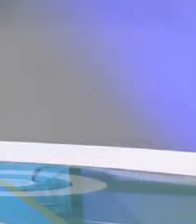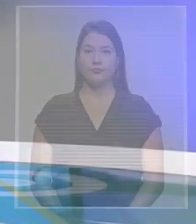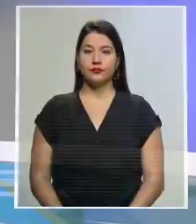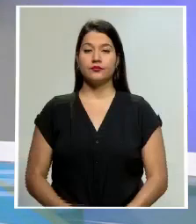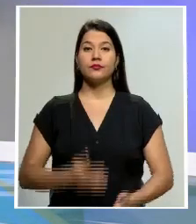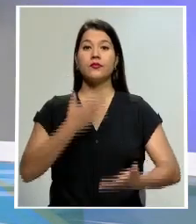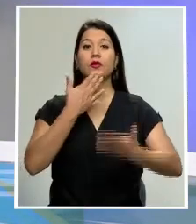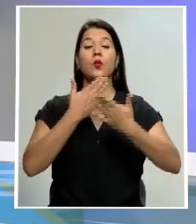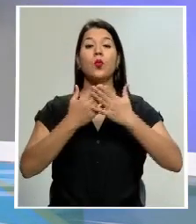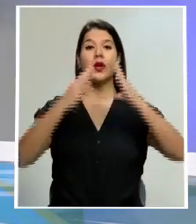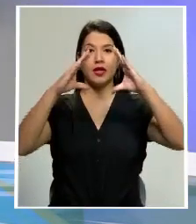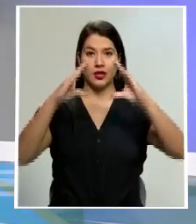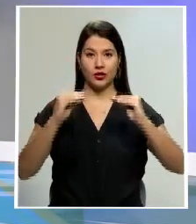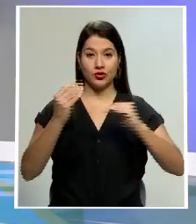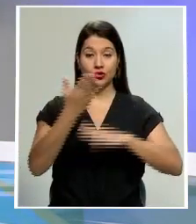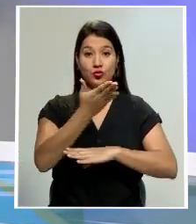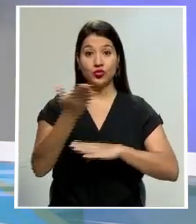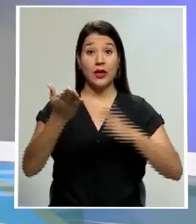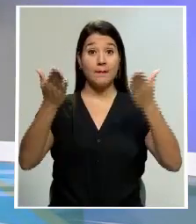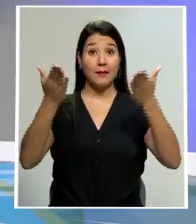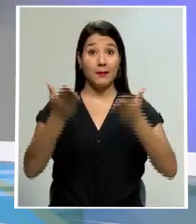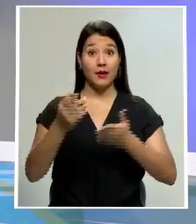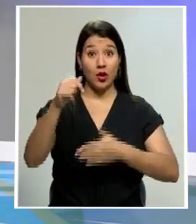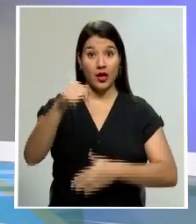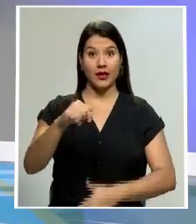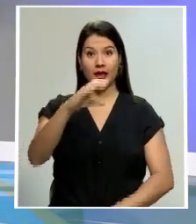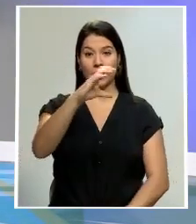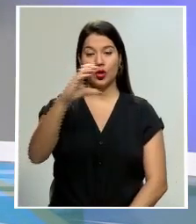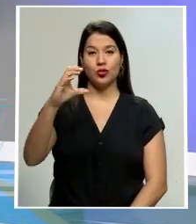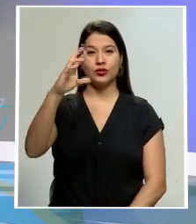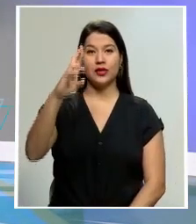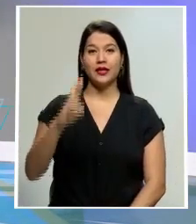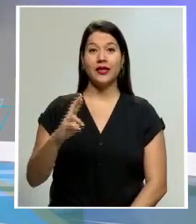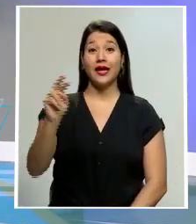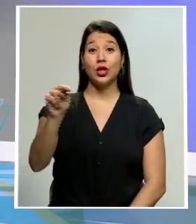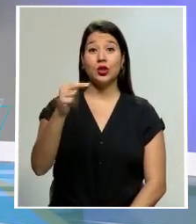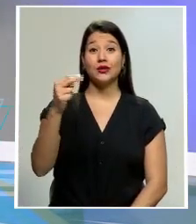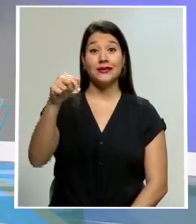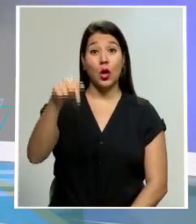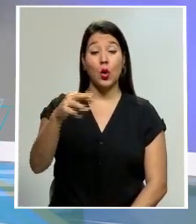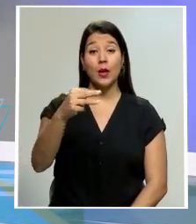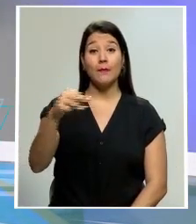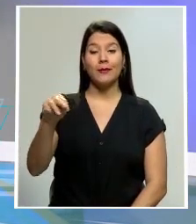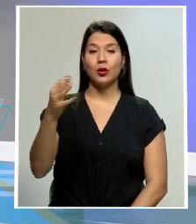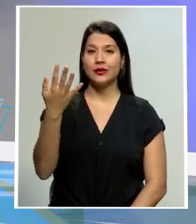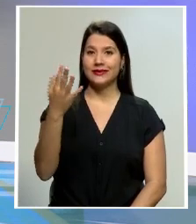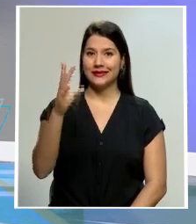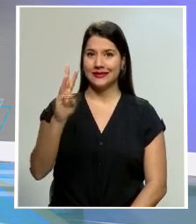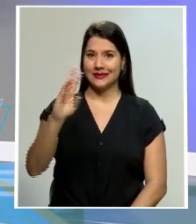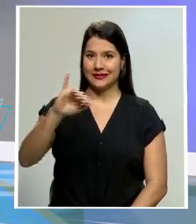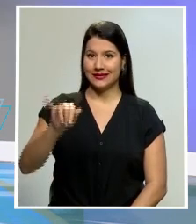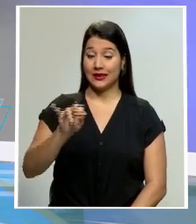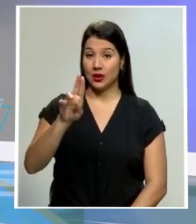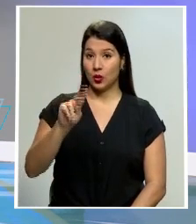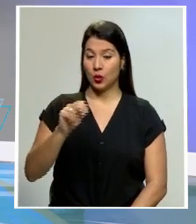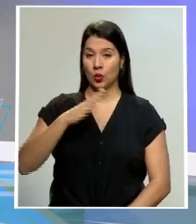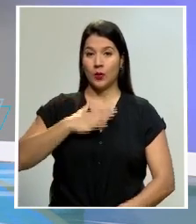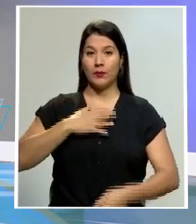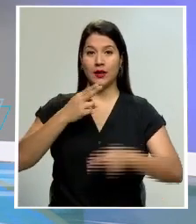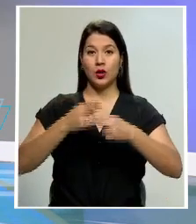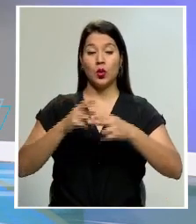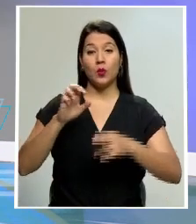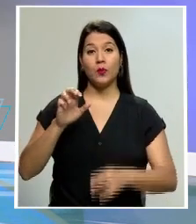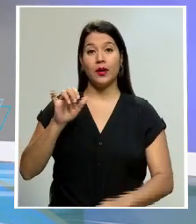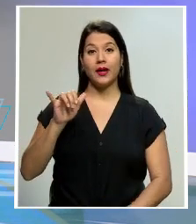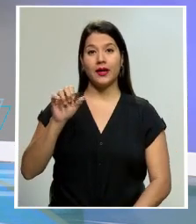Buenas noches, sean bienvenidos y bienvenidos a la edición estelar de Costa Rica Noticias de este miércoles 16 de junio. Eisel Chacón Cordero